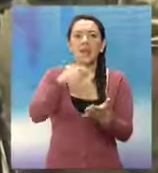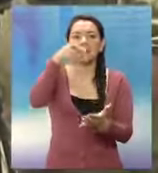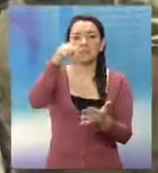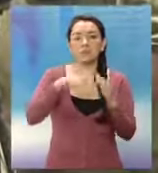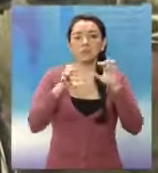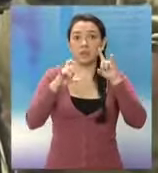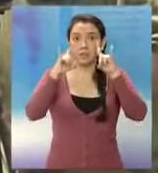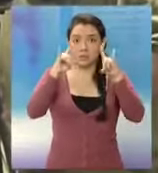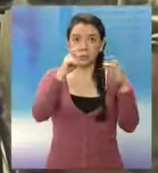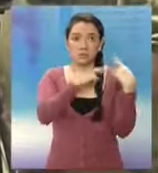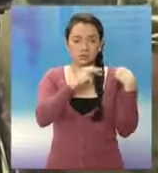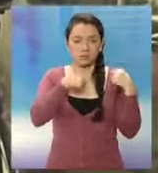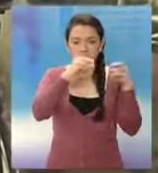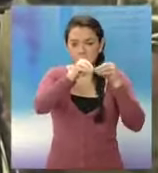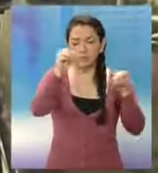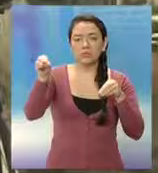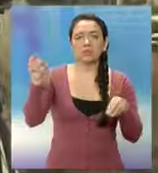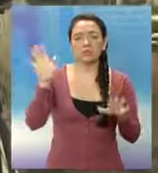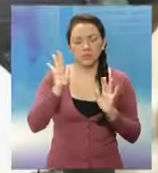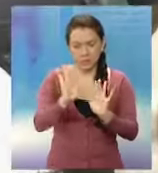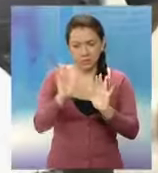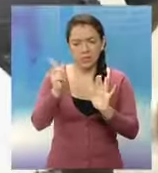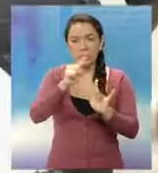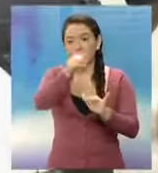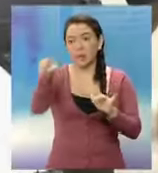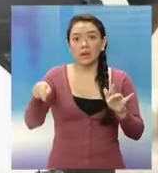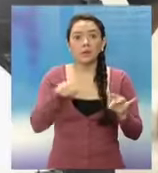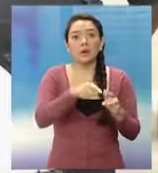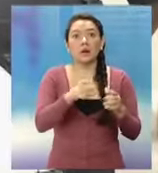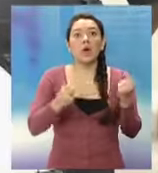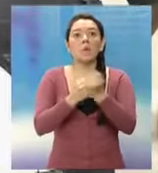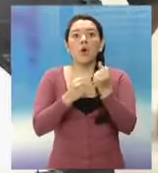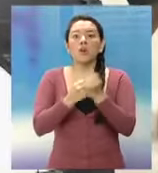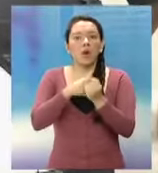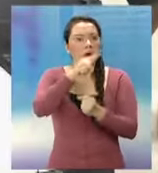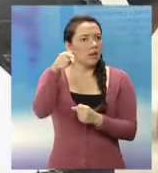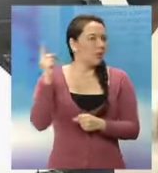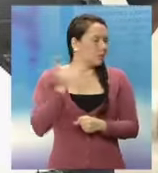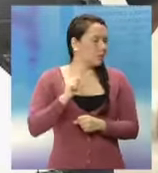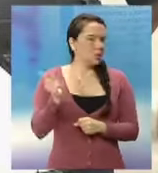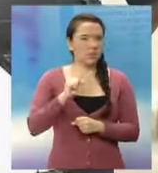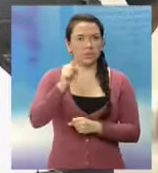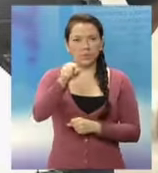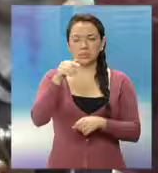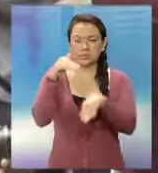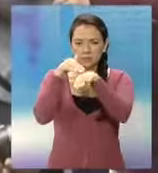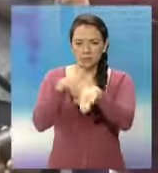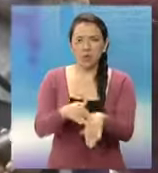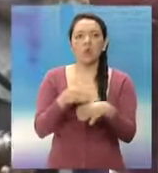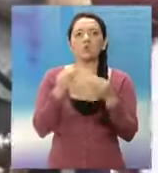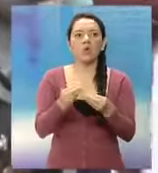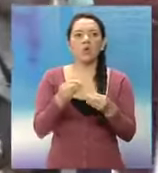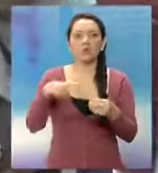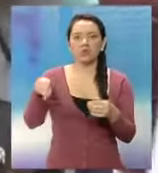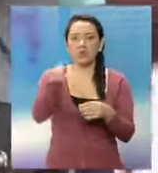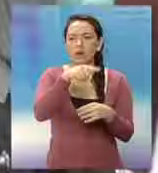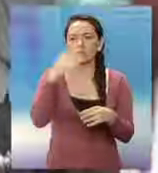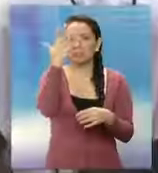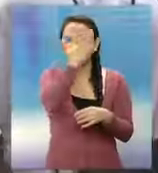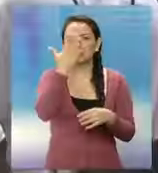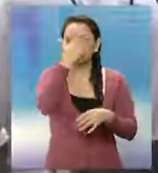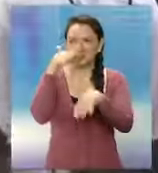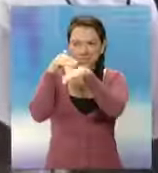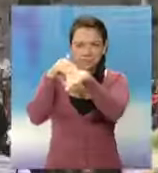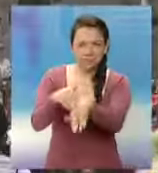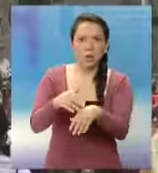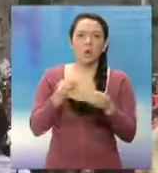presidente Barack Obama admitió que muchos hombres afroamericanos han experimentado la discriminación racial. Por una Guatemala